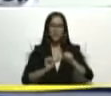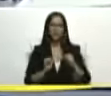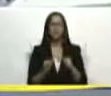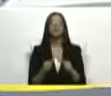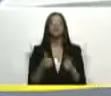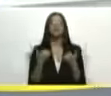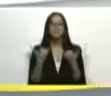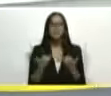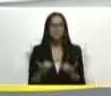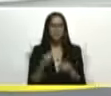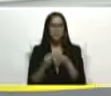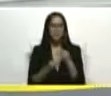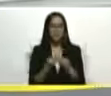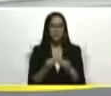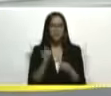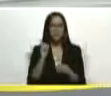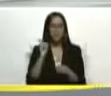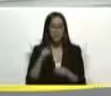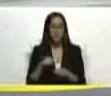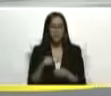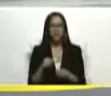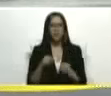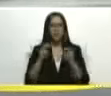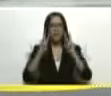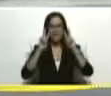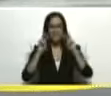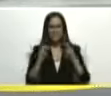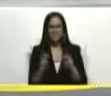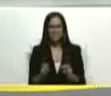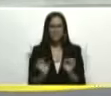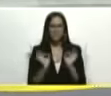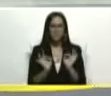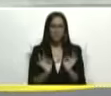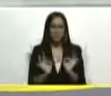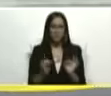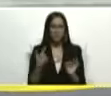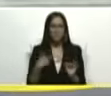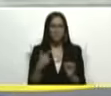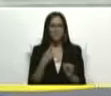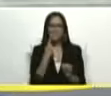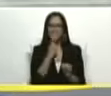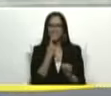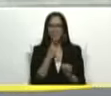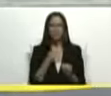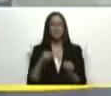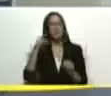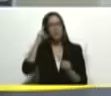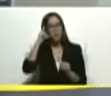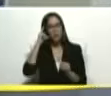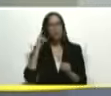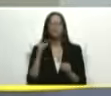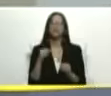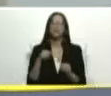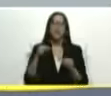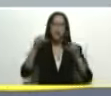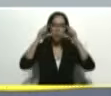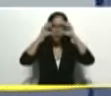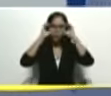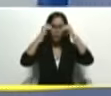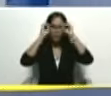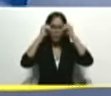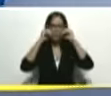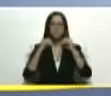estar haciendo también exámenes especializados va a tener odontología ginecología oftalmología